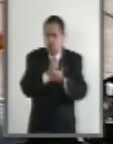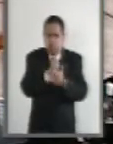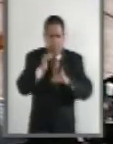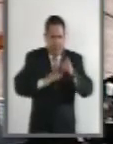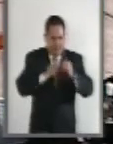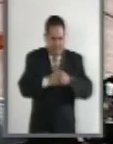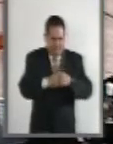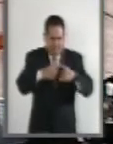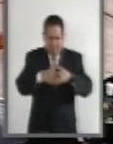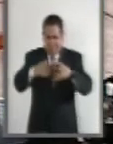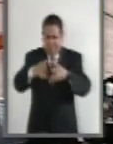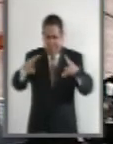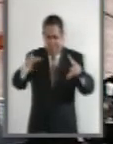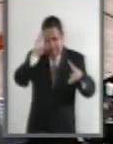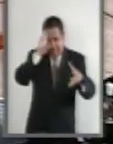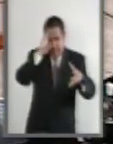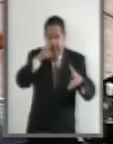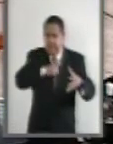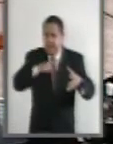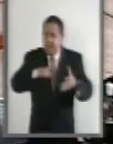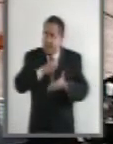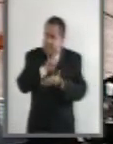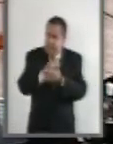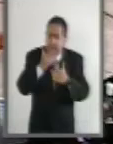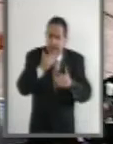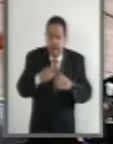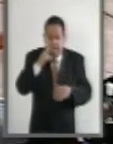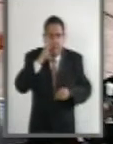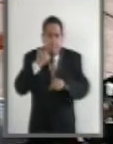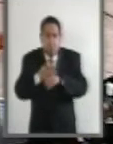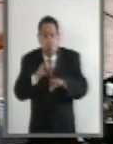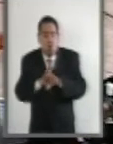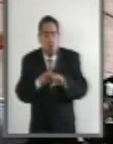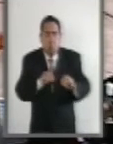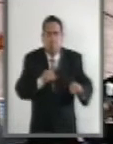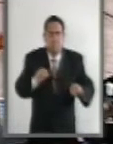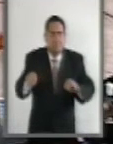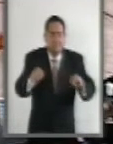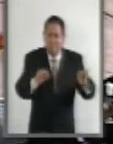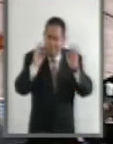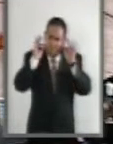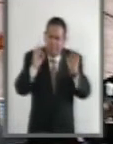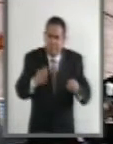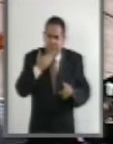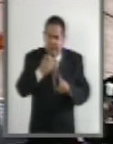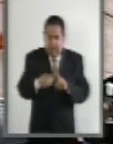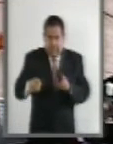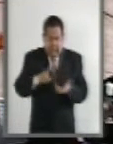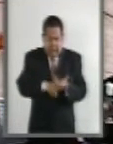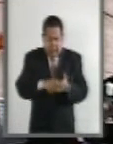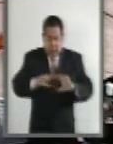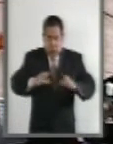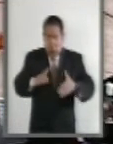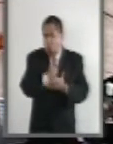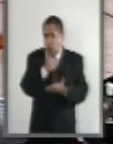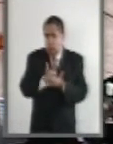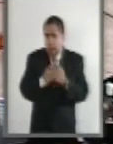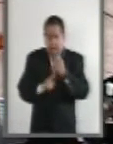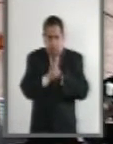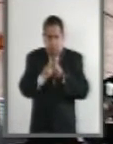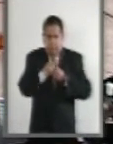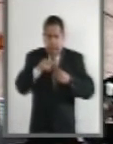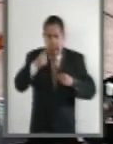depende de la habilidad de asumir y resolver los distintos problemas que se dan en en la vida cotidiana